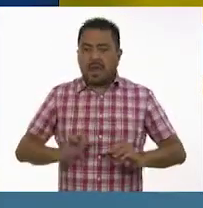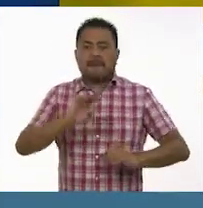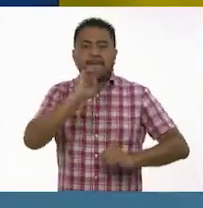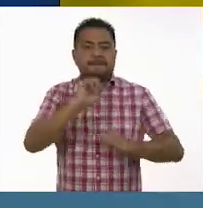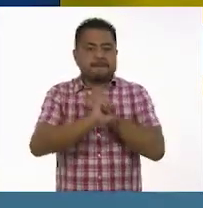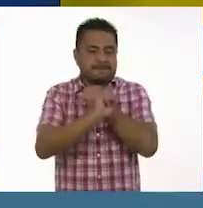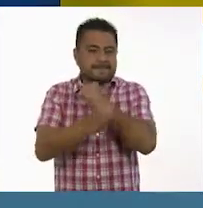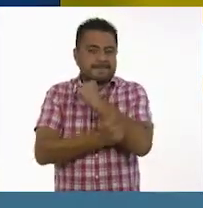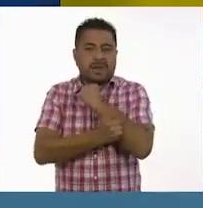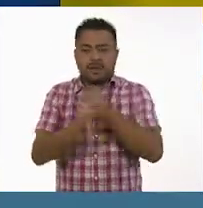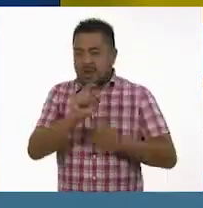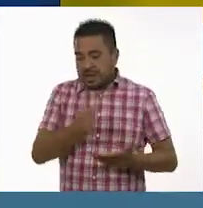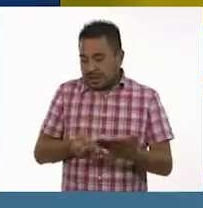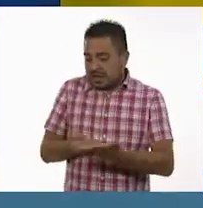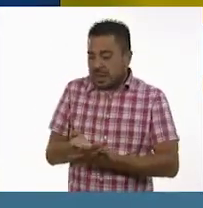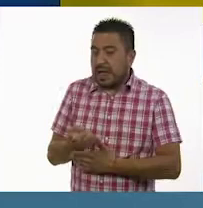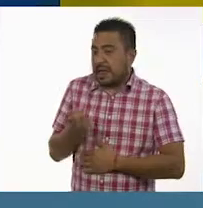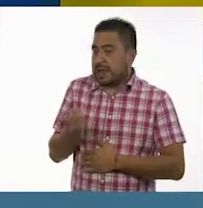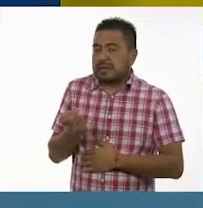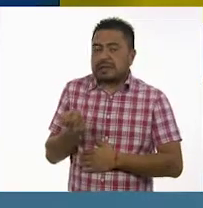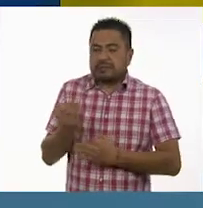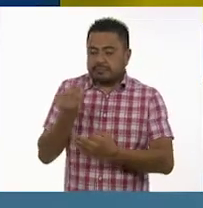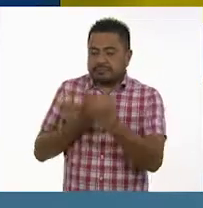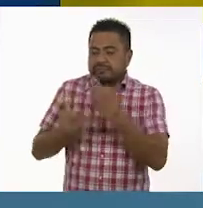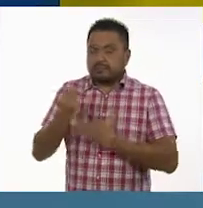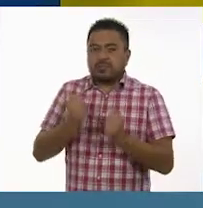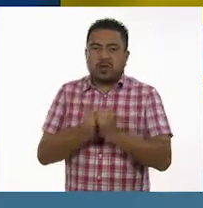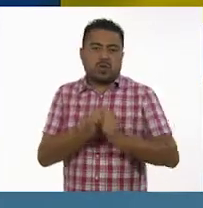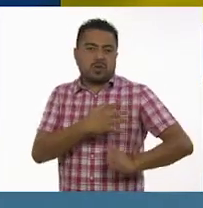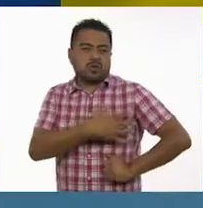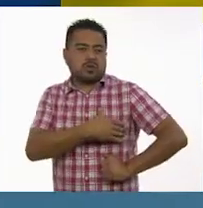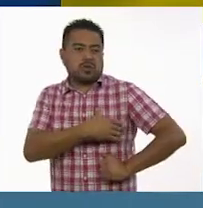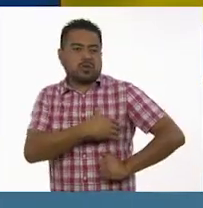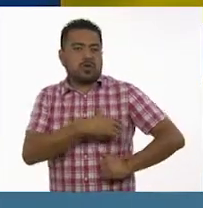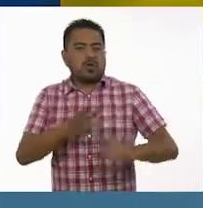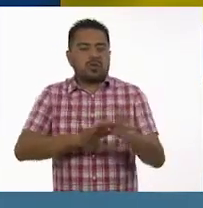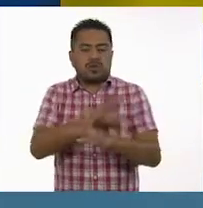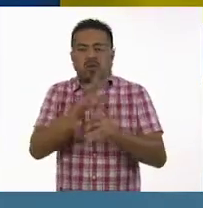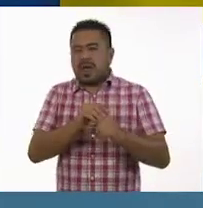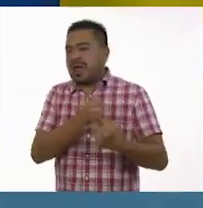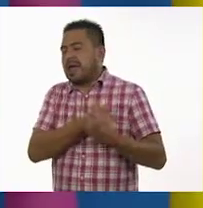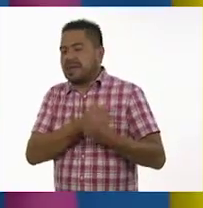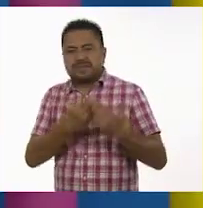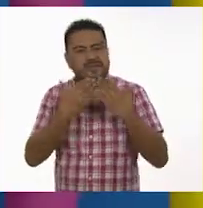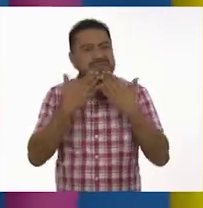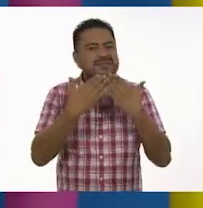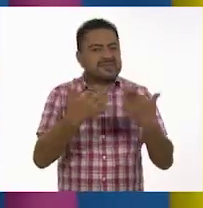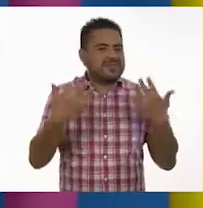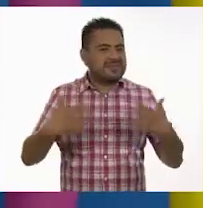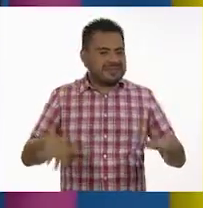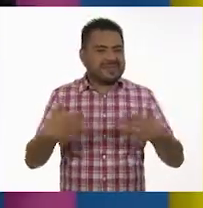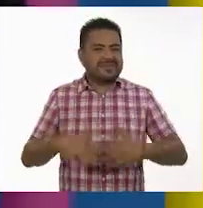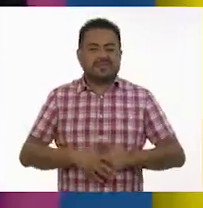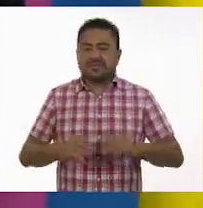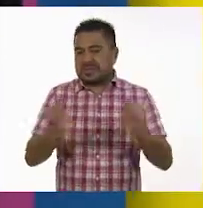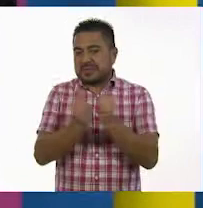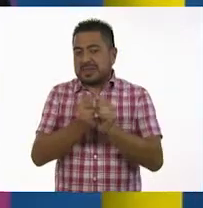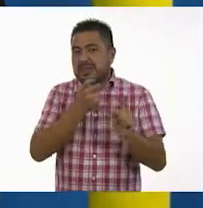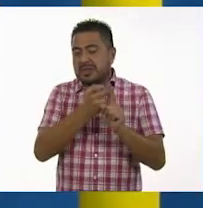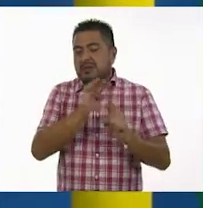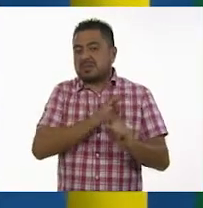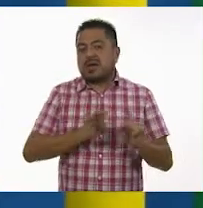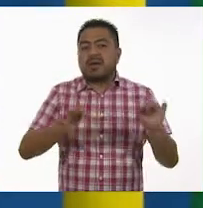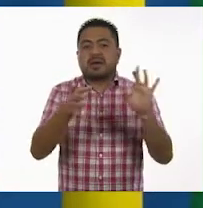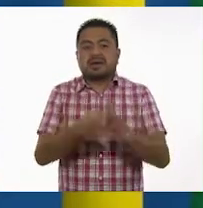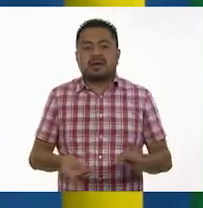nuestra mamá y al nacer, ella nos alimenta con su leche y con todo su amor. Muy bien. Con esto podemos